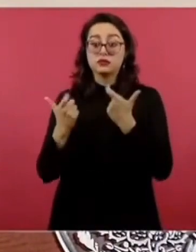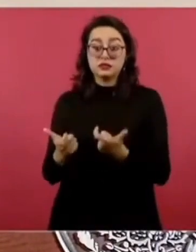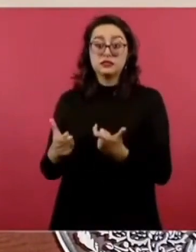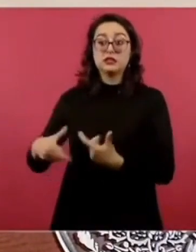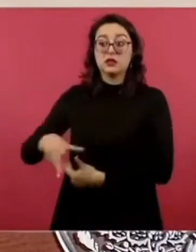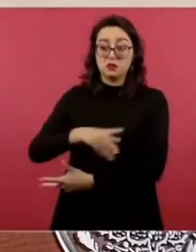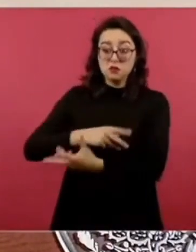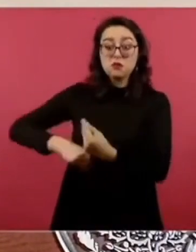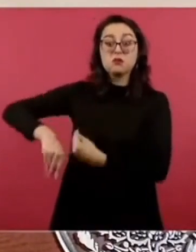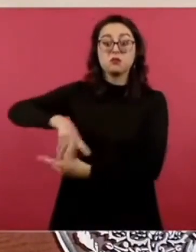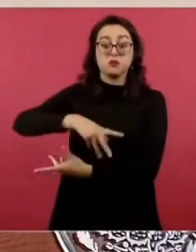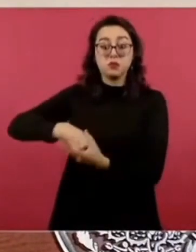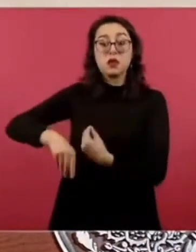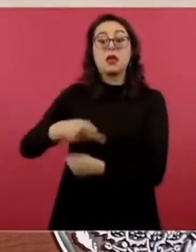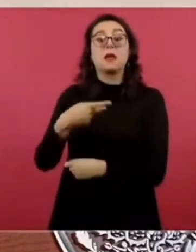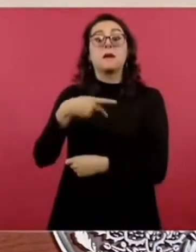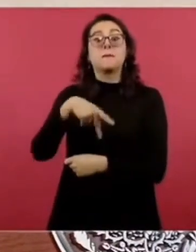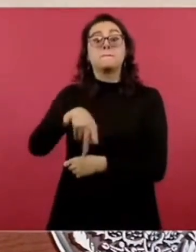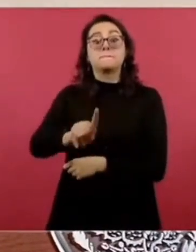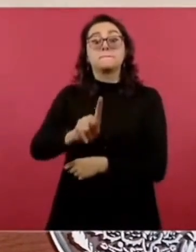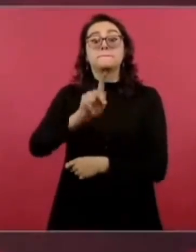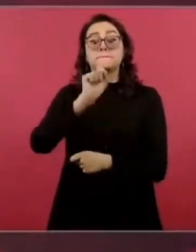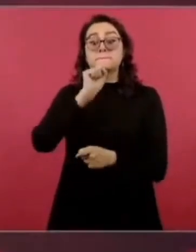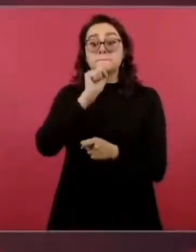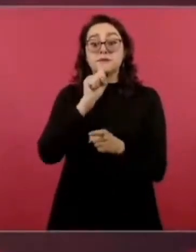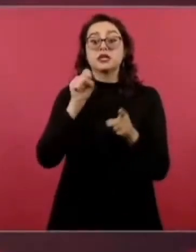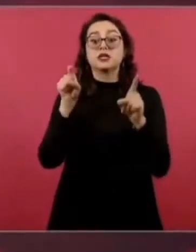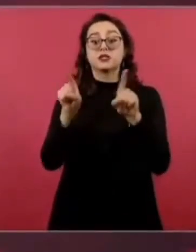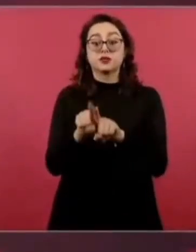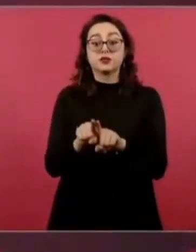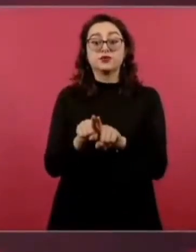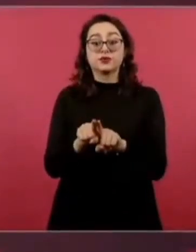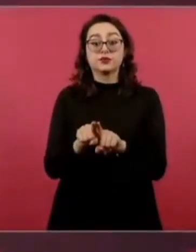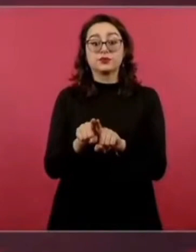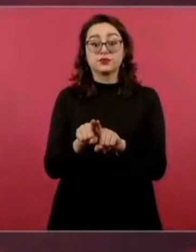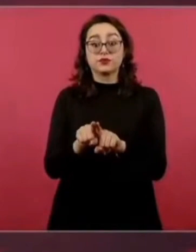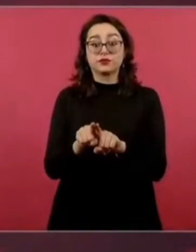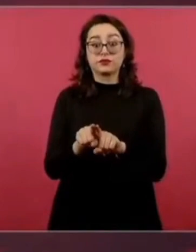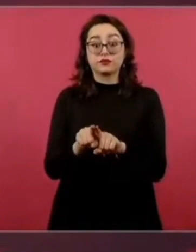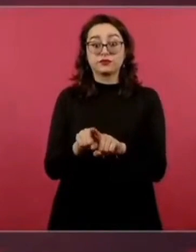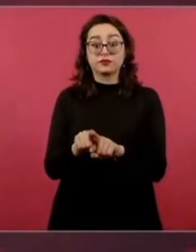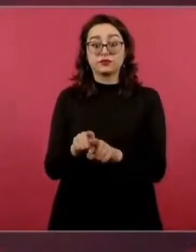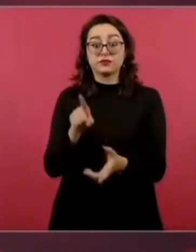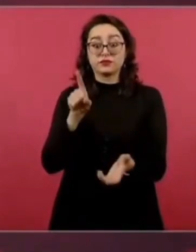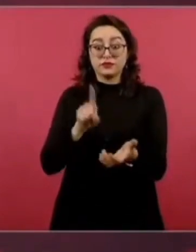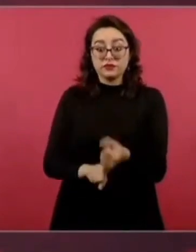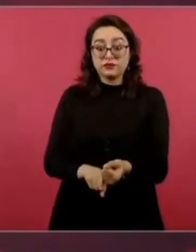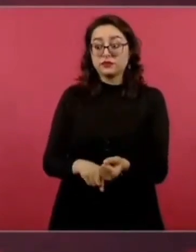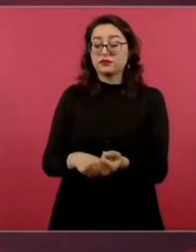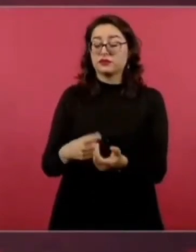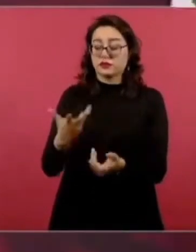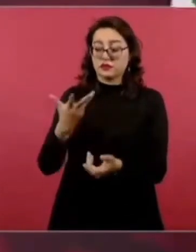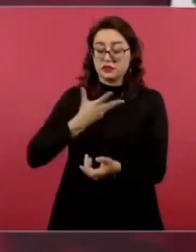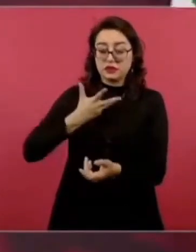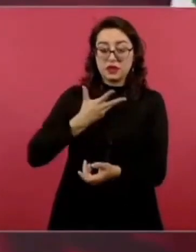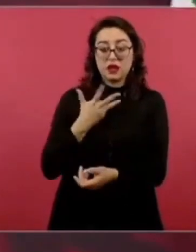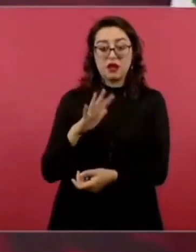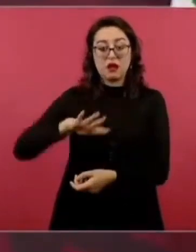pero también tiene reservas de carbón,